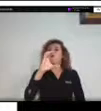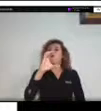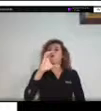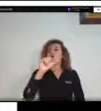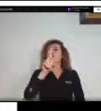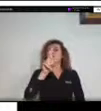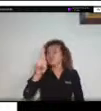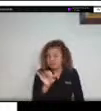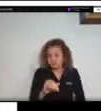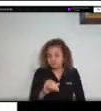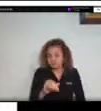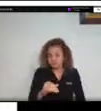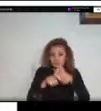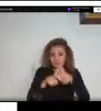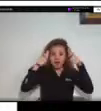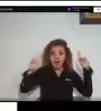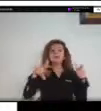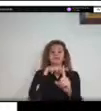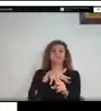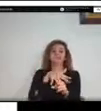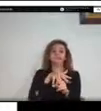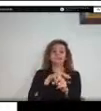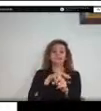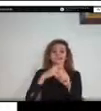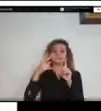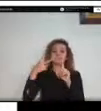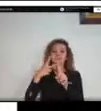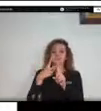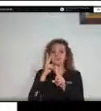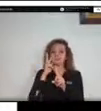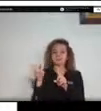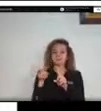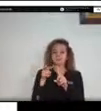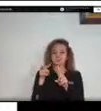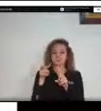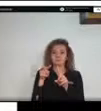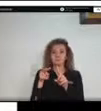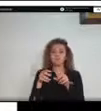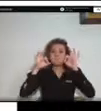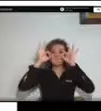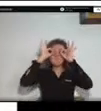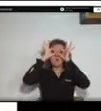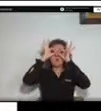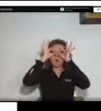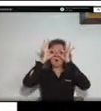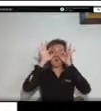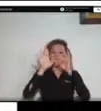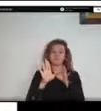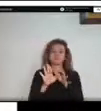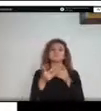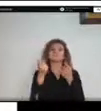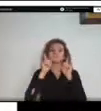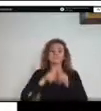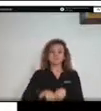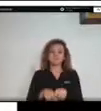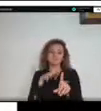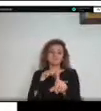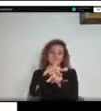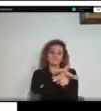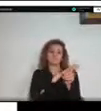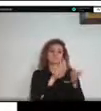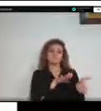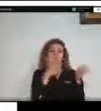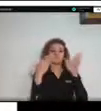como aves como este mochuelo o también llamado búho sabanero que es de los pocos o el único búho